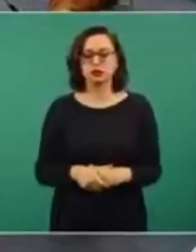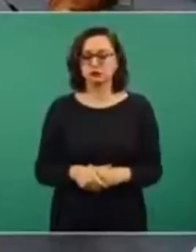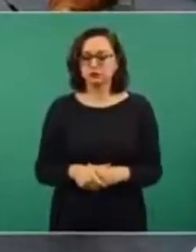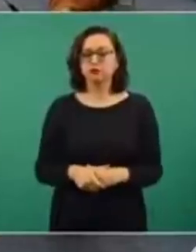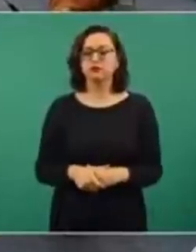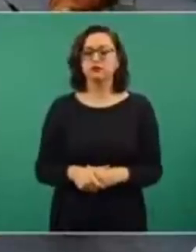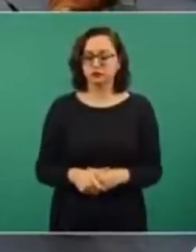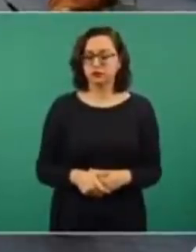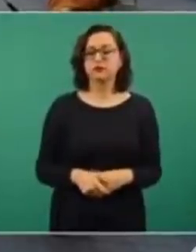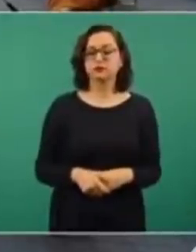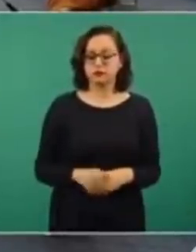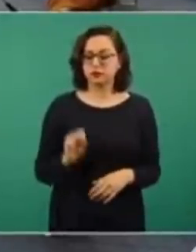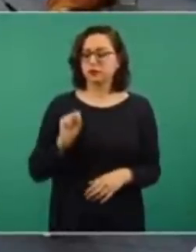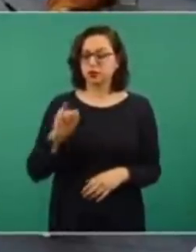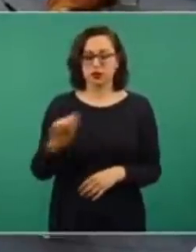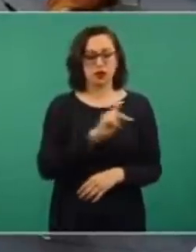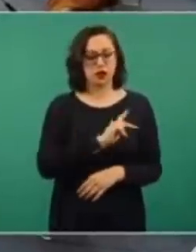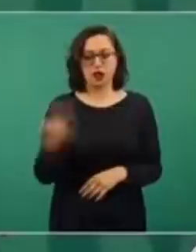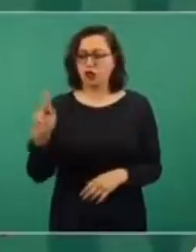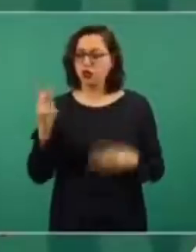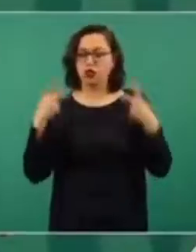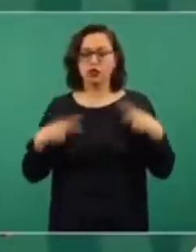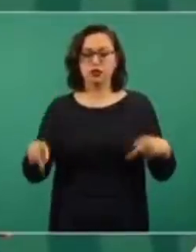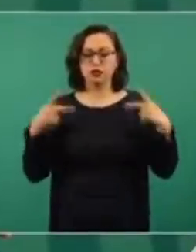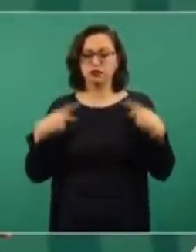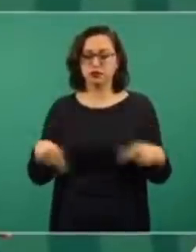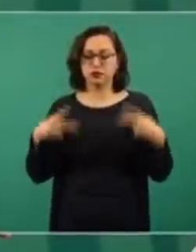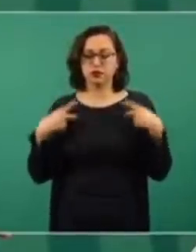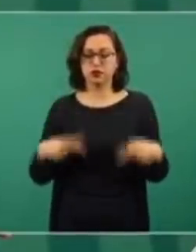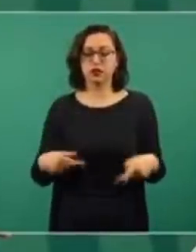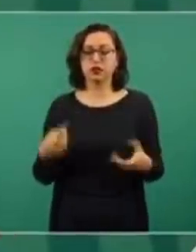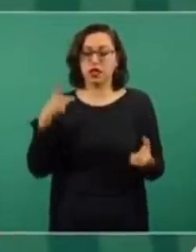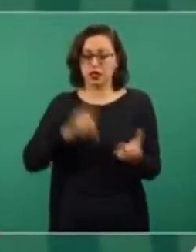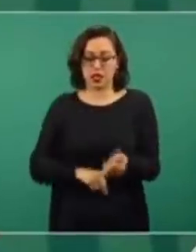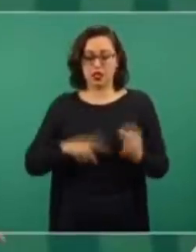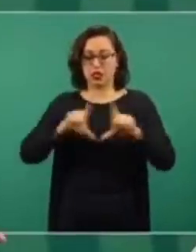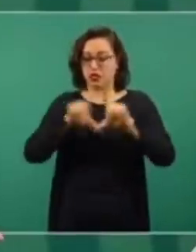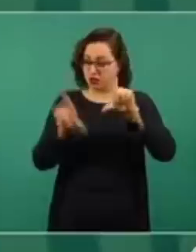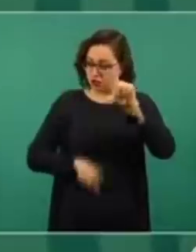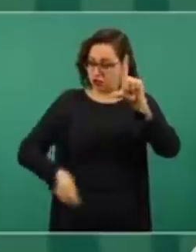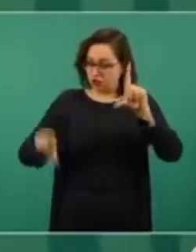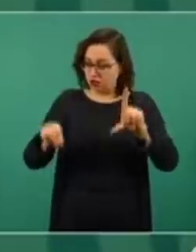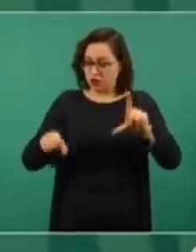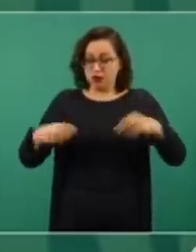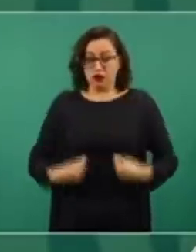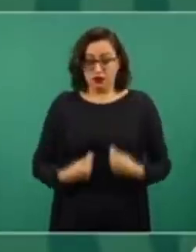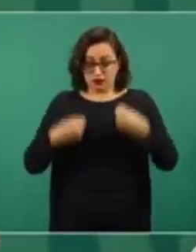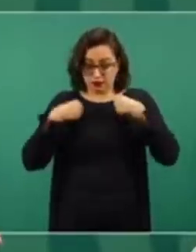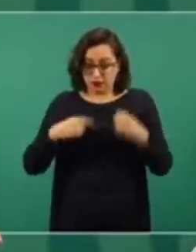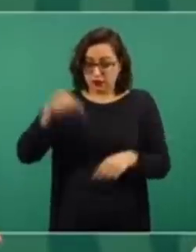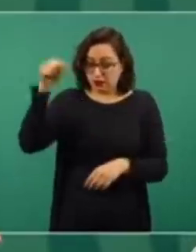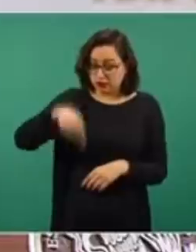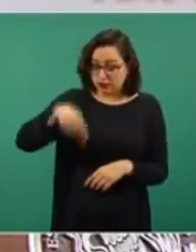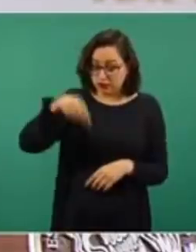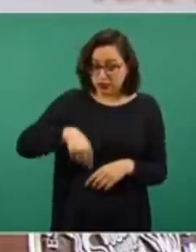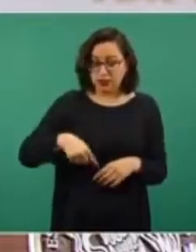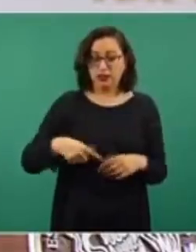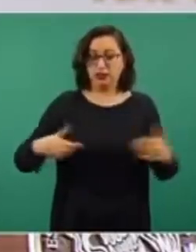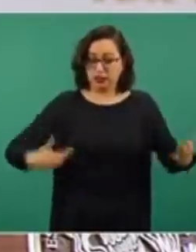Todos los que están en nuestro país, sean